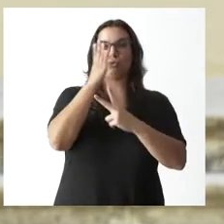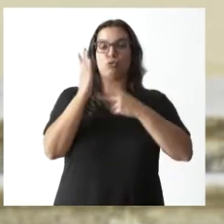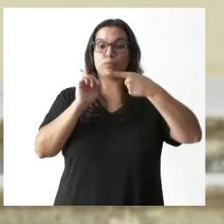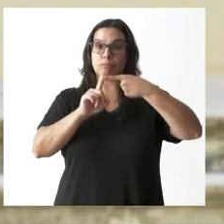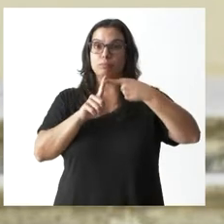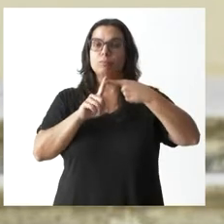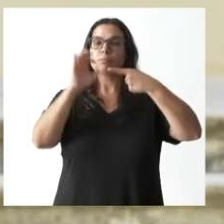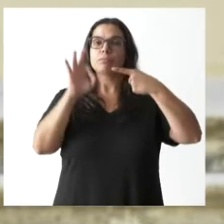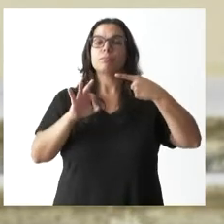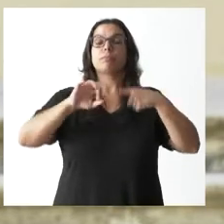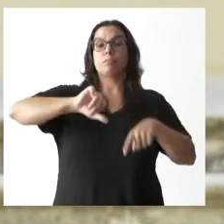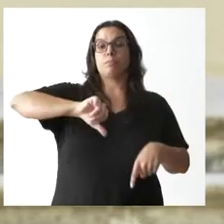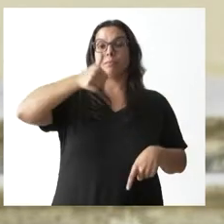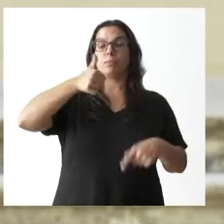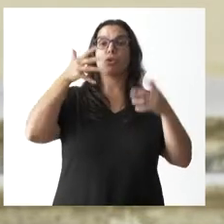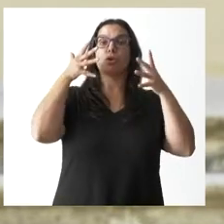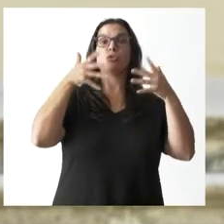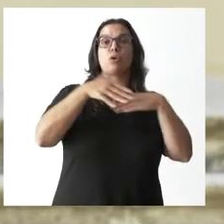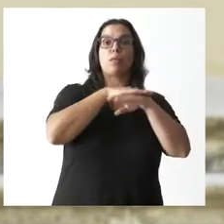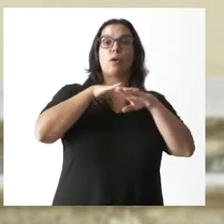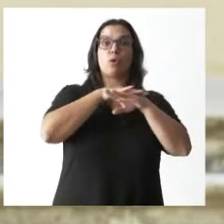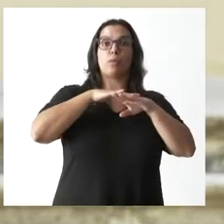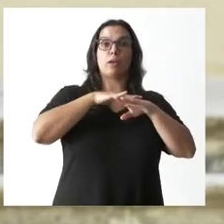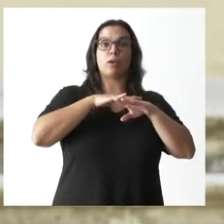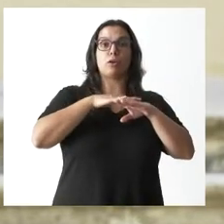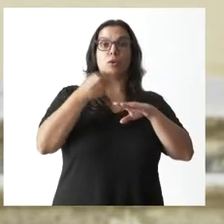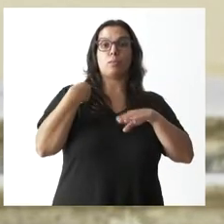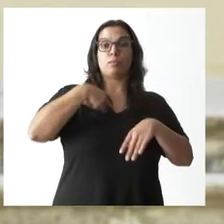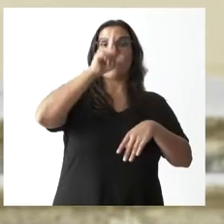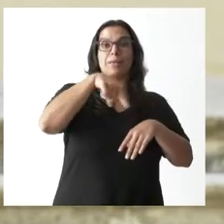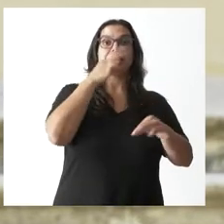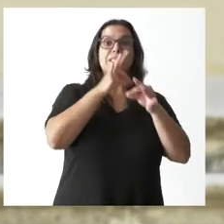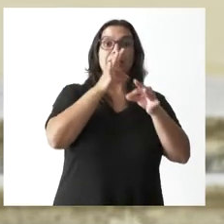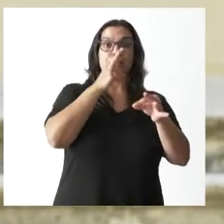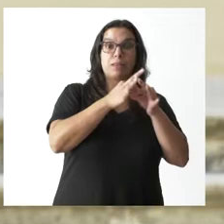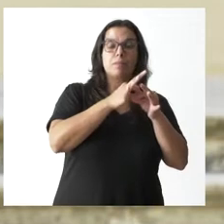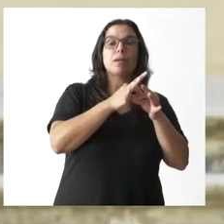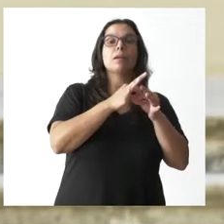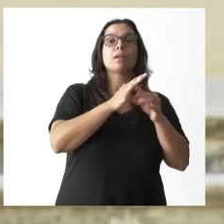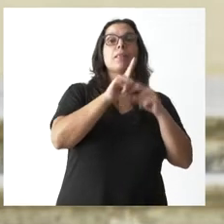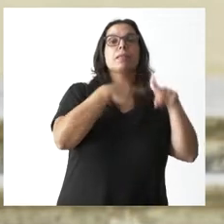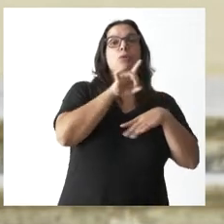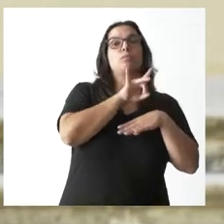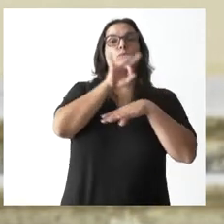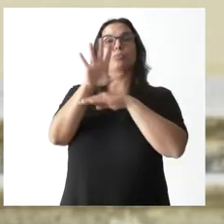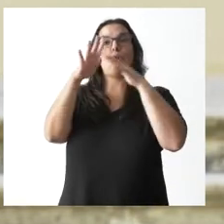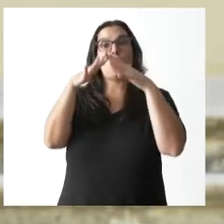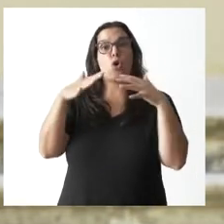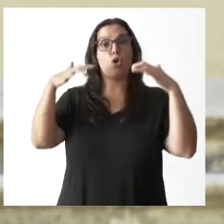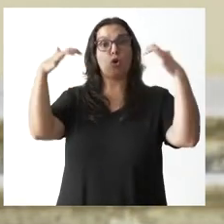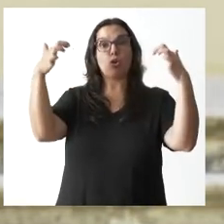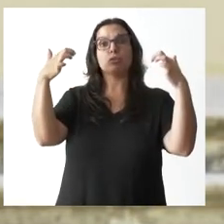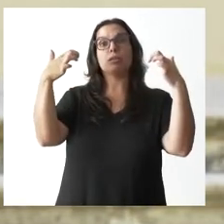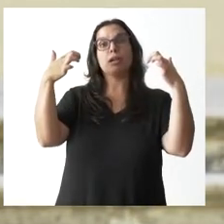aprobaremos en el Consejo de Gobierno en el mes de septiembre. La enviaremos a las Cortes, por tanto, a lo largo